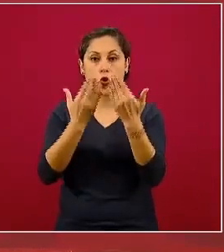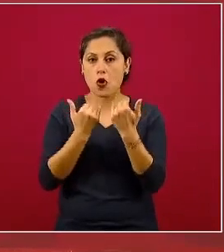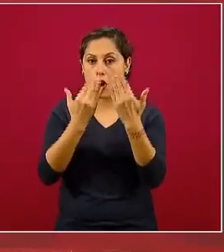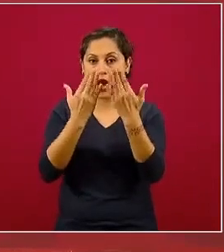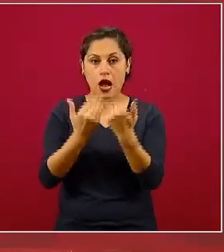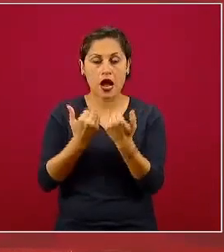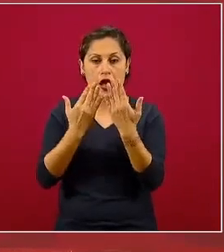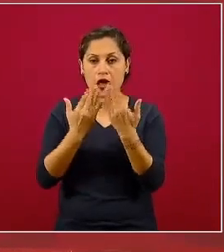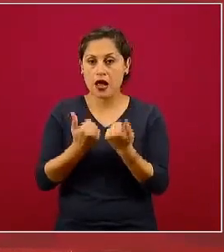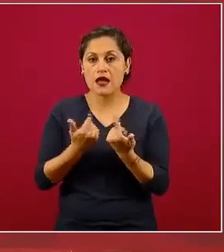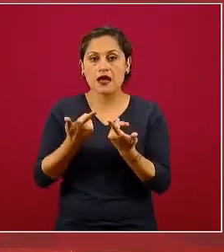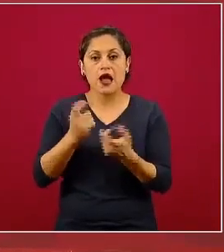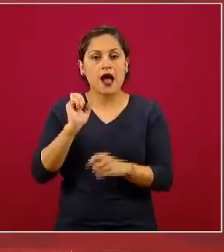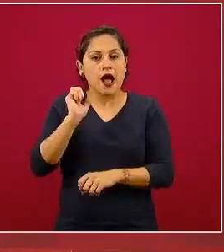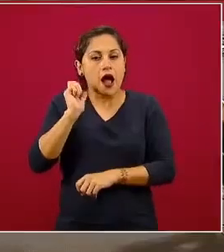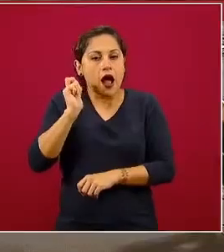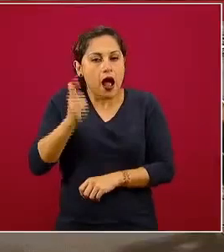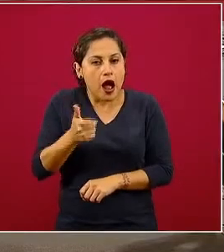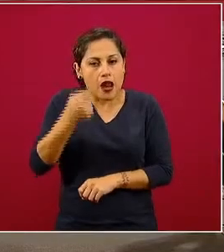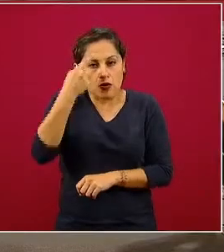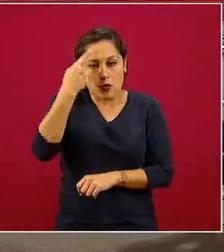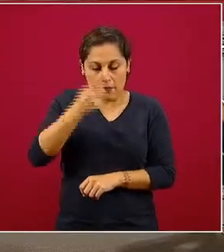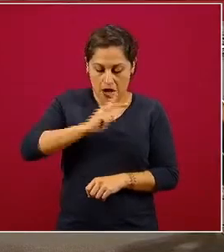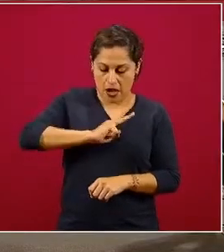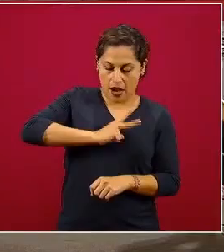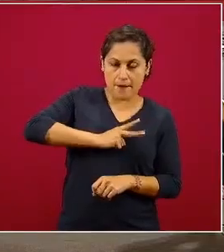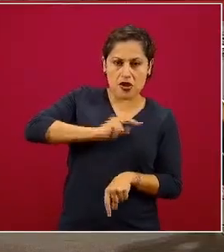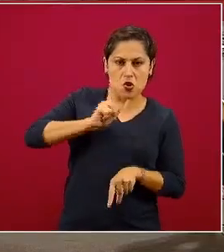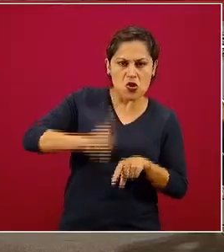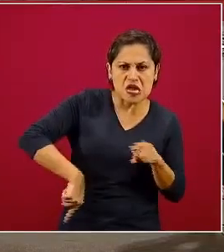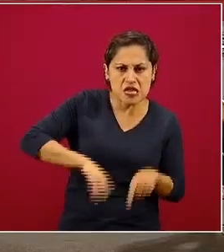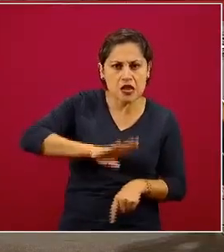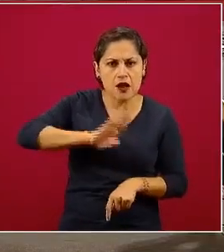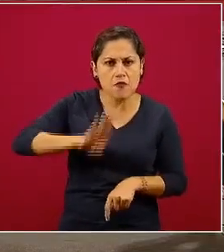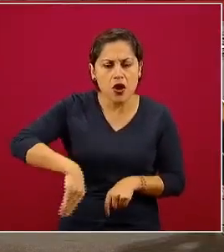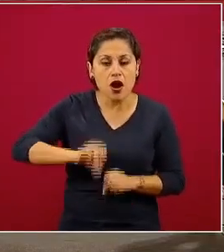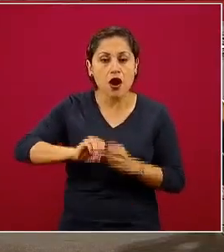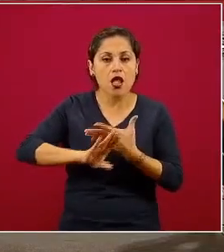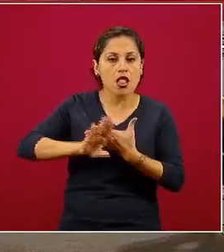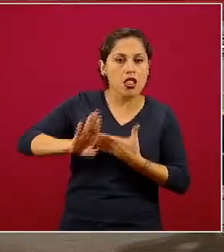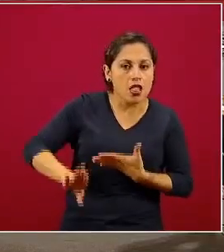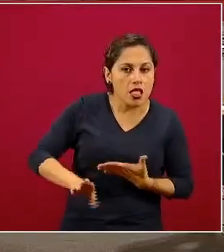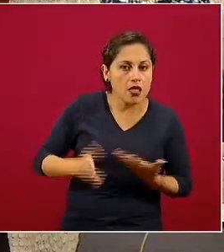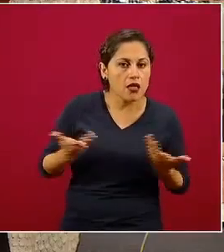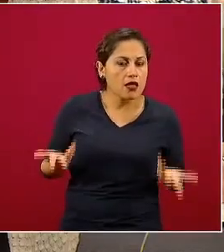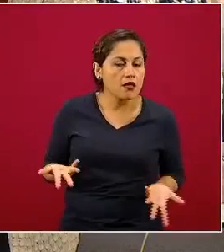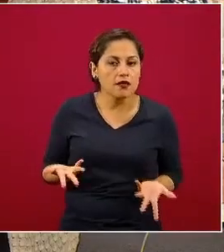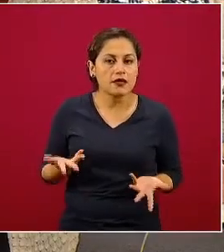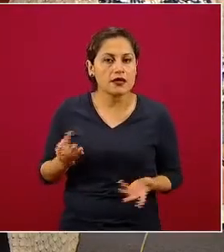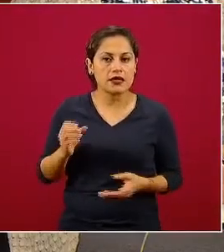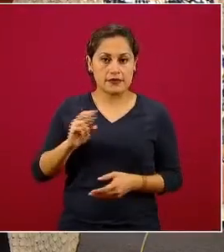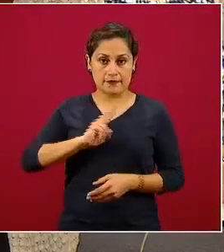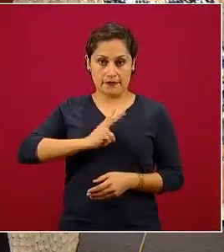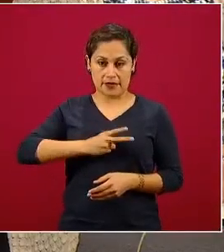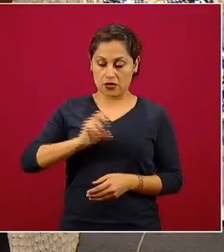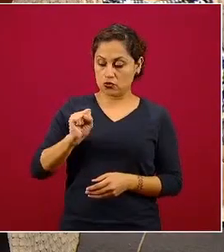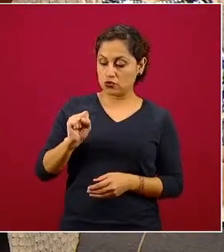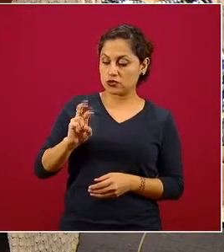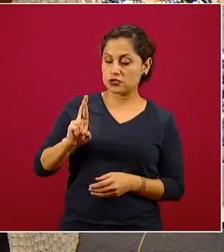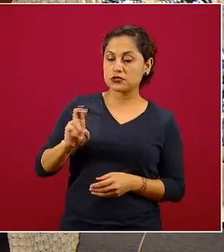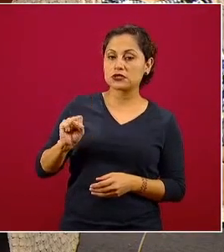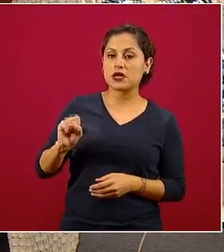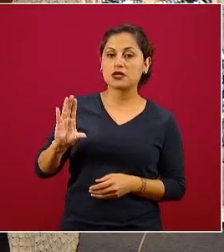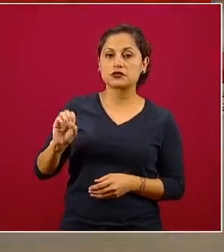específico que aniquile al virus combata al virus inhiba al virus SARS-CoV-2 que es el causante de COVID-19.